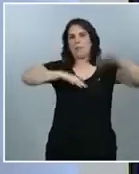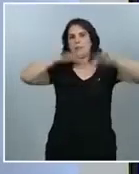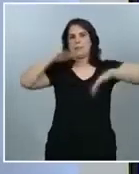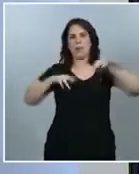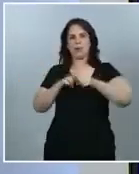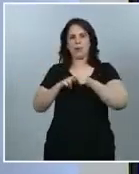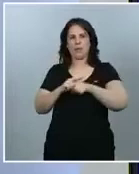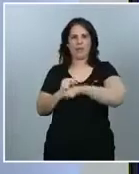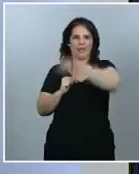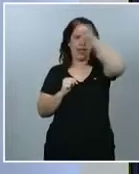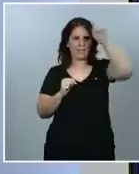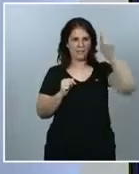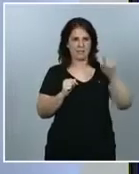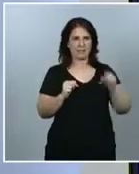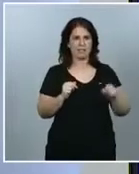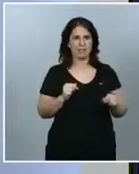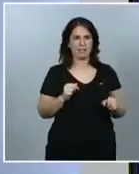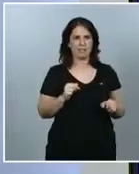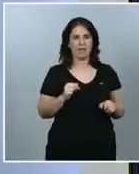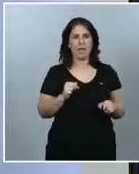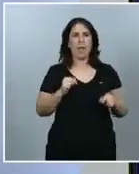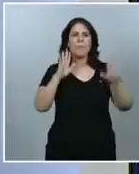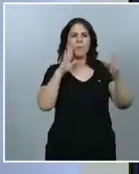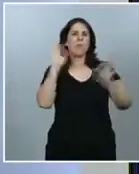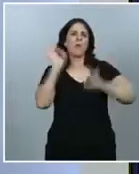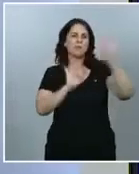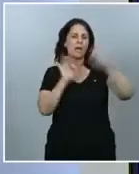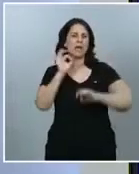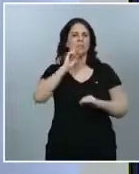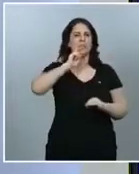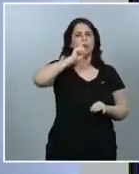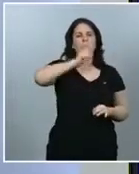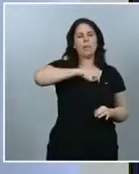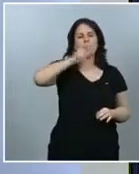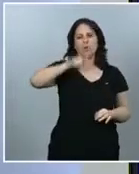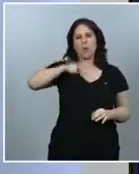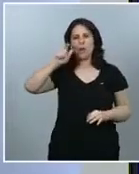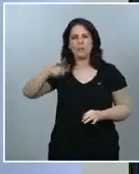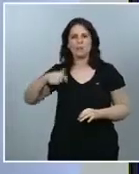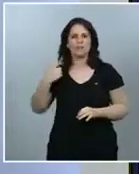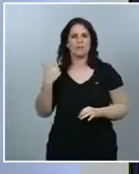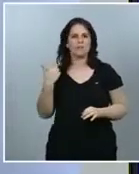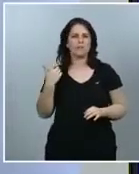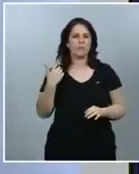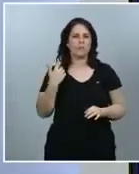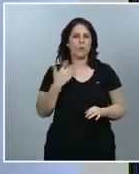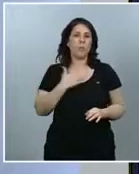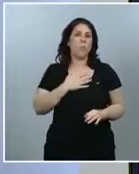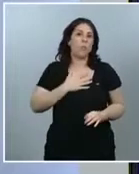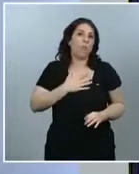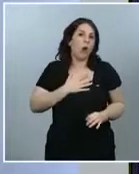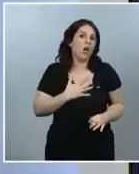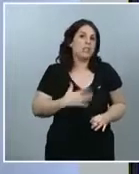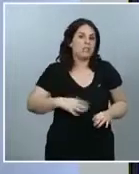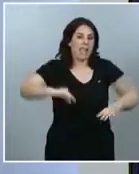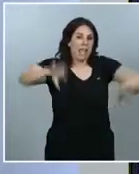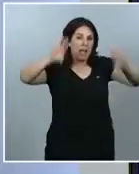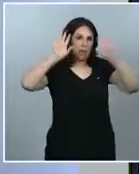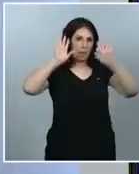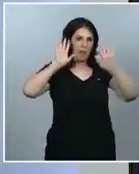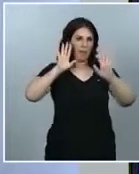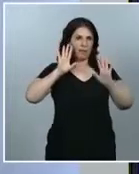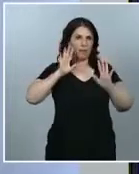porcentajes de personas que referían síntomas posibles, que serían